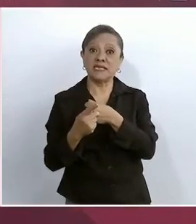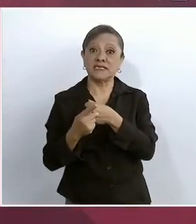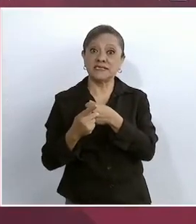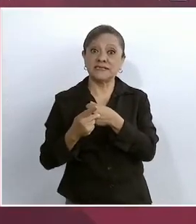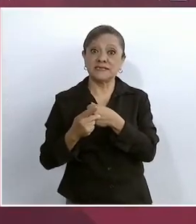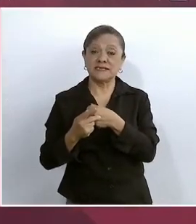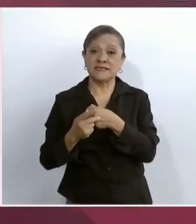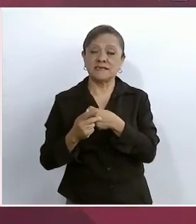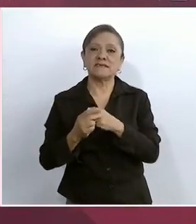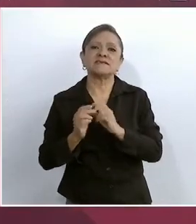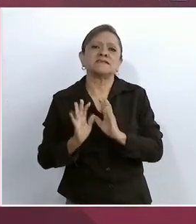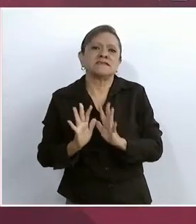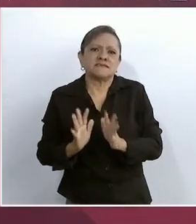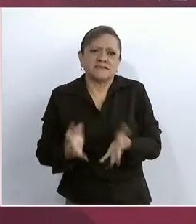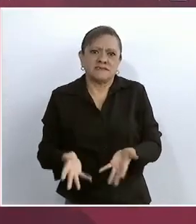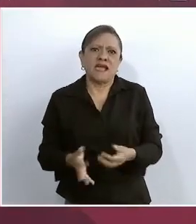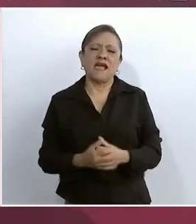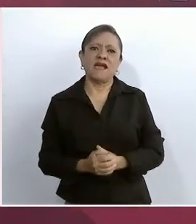tengan